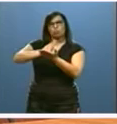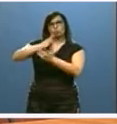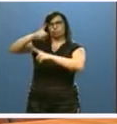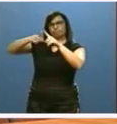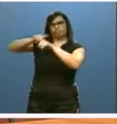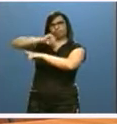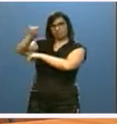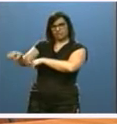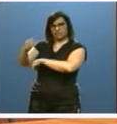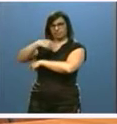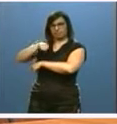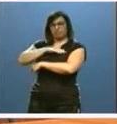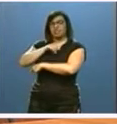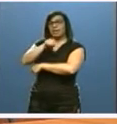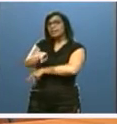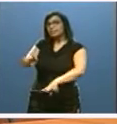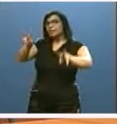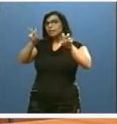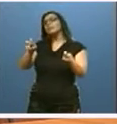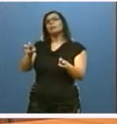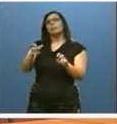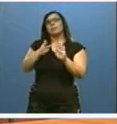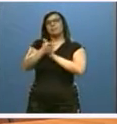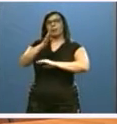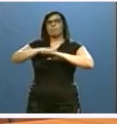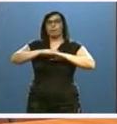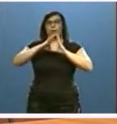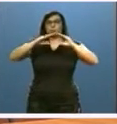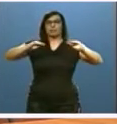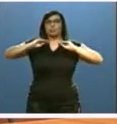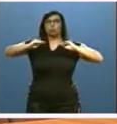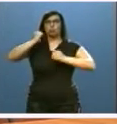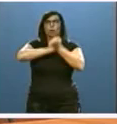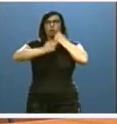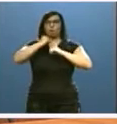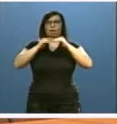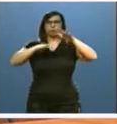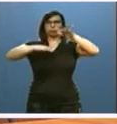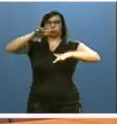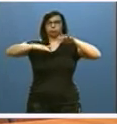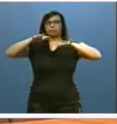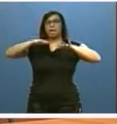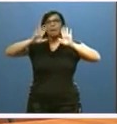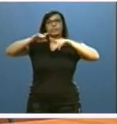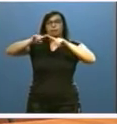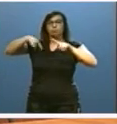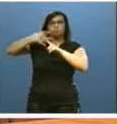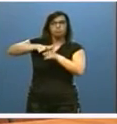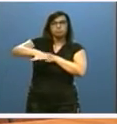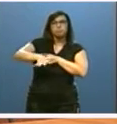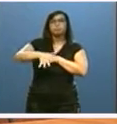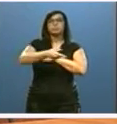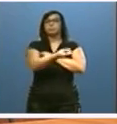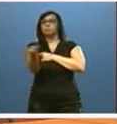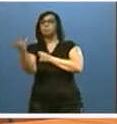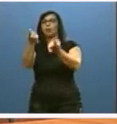Este hecho, que está sirviendo para mantener el equilibrio financiero de las universidades, no ha tenido, sin embargo, repercusión en el número